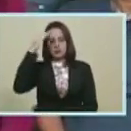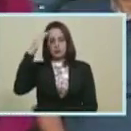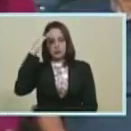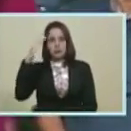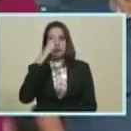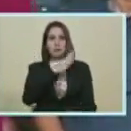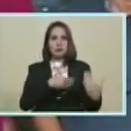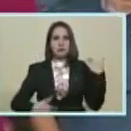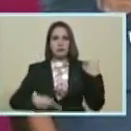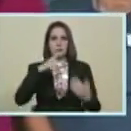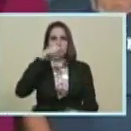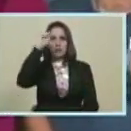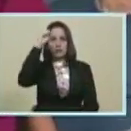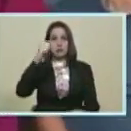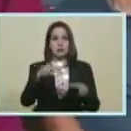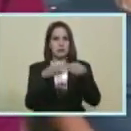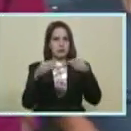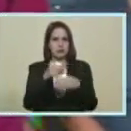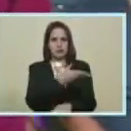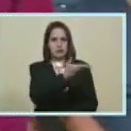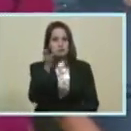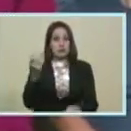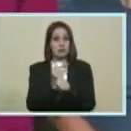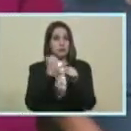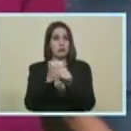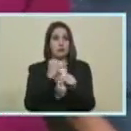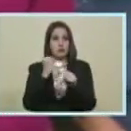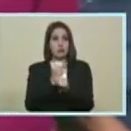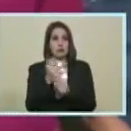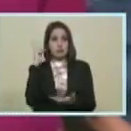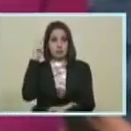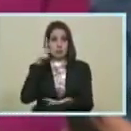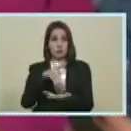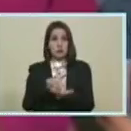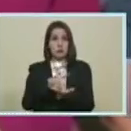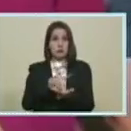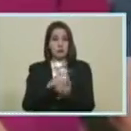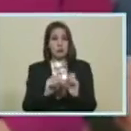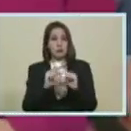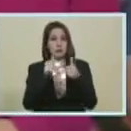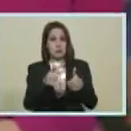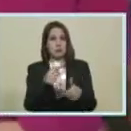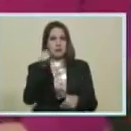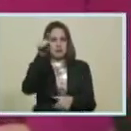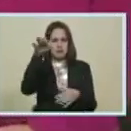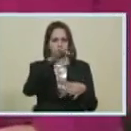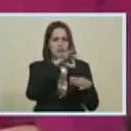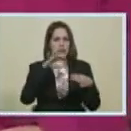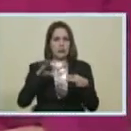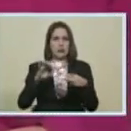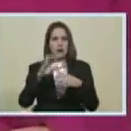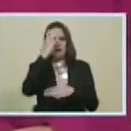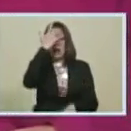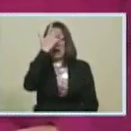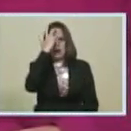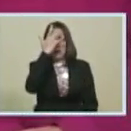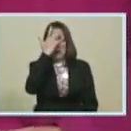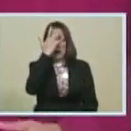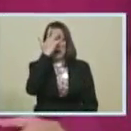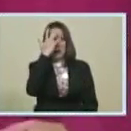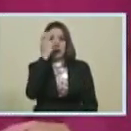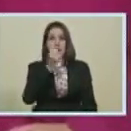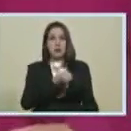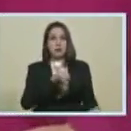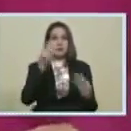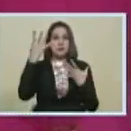Presidente Nicolás Maduro A su equipo Allá reunido Aquí está Germinando Lo que usted sembró En febrero Presidente Nicolás Cuando